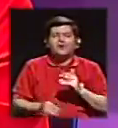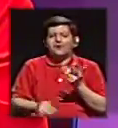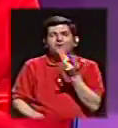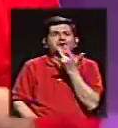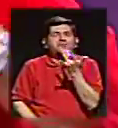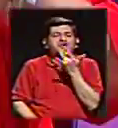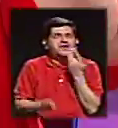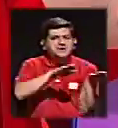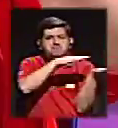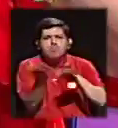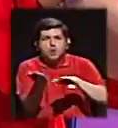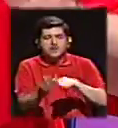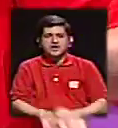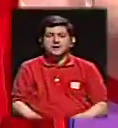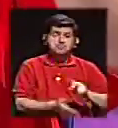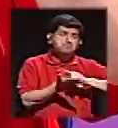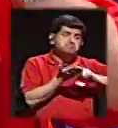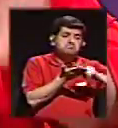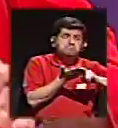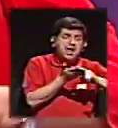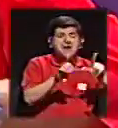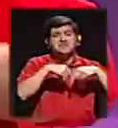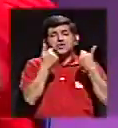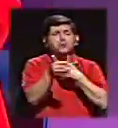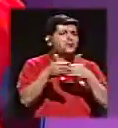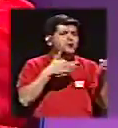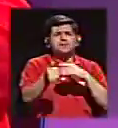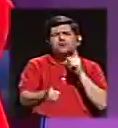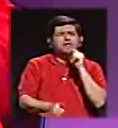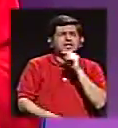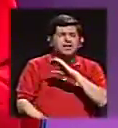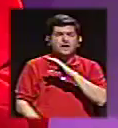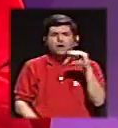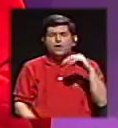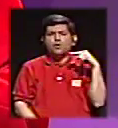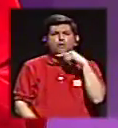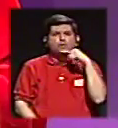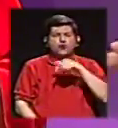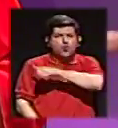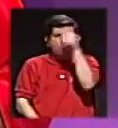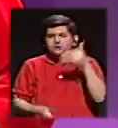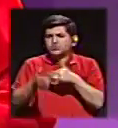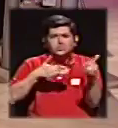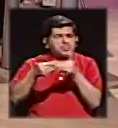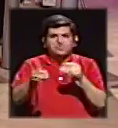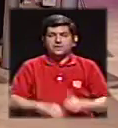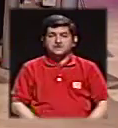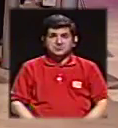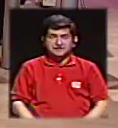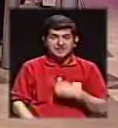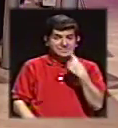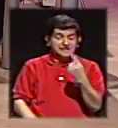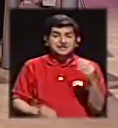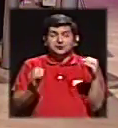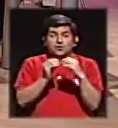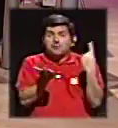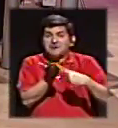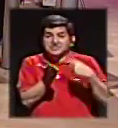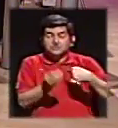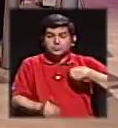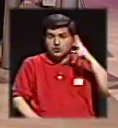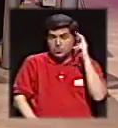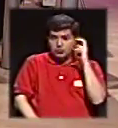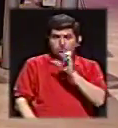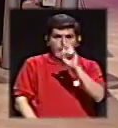Se murieron las generaciones que eran verdes, pusieran a quien pusieran, o rojo y azul pusieran a quien pusieran. Usted está diciendo hoy lo más controversial que yo puedo escuchar,